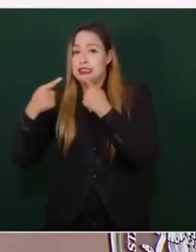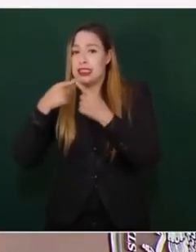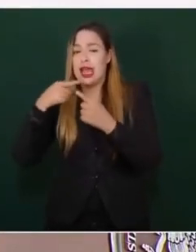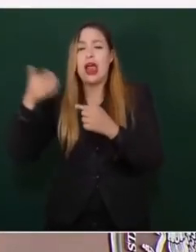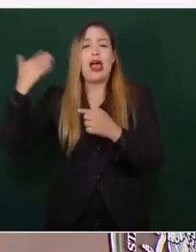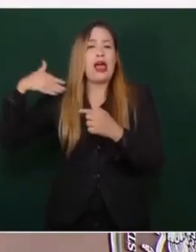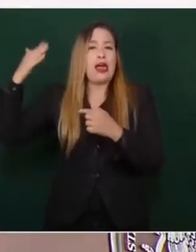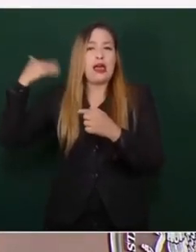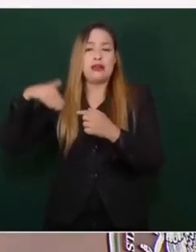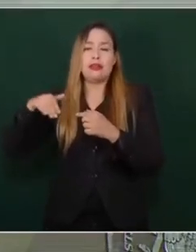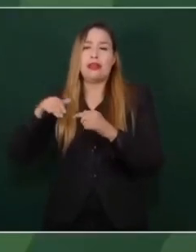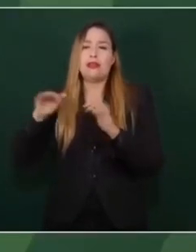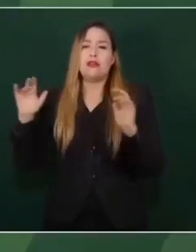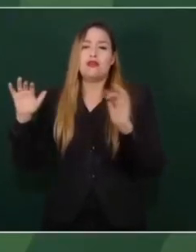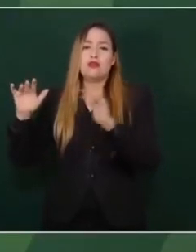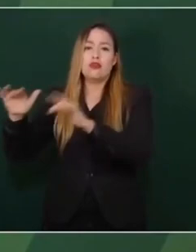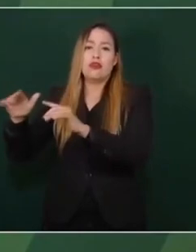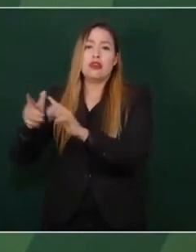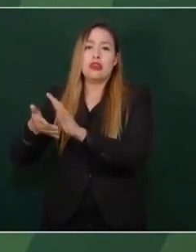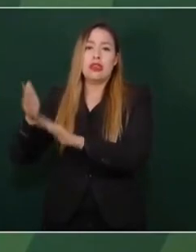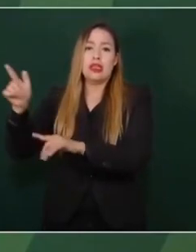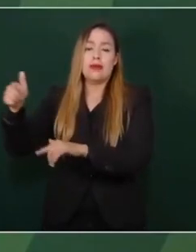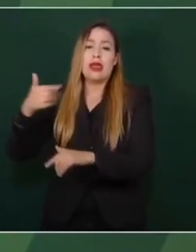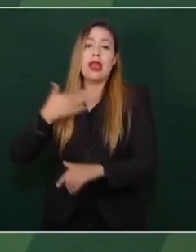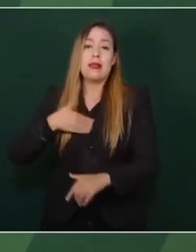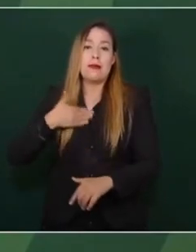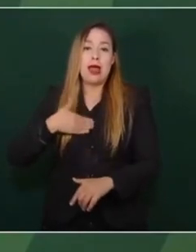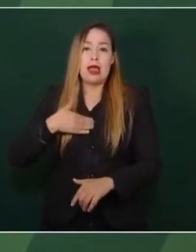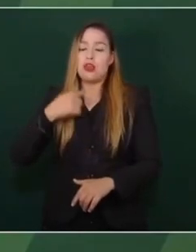cuando iban al baño, decían, voy al Juárez.